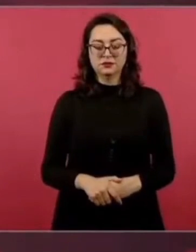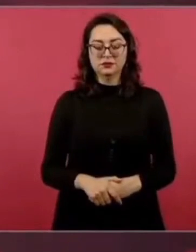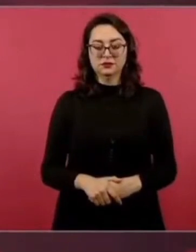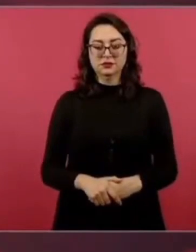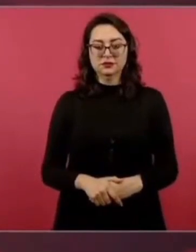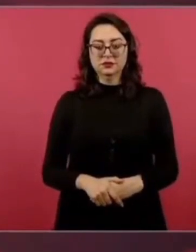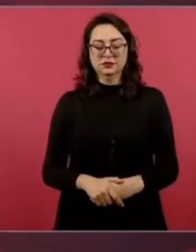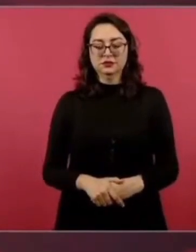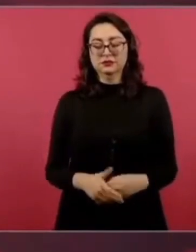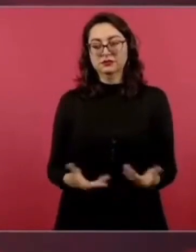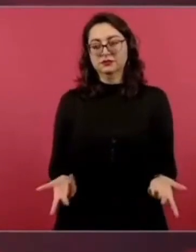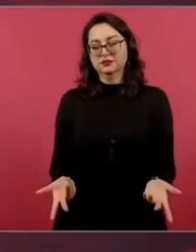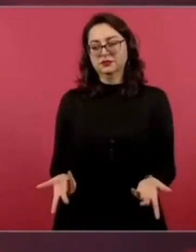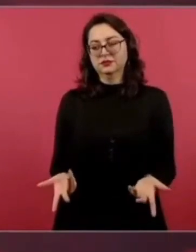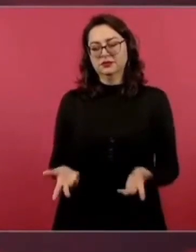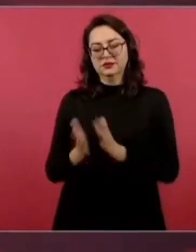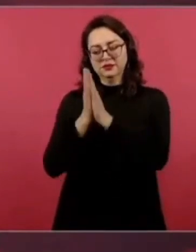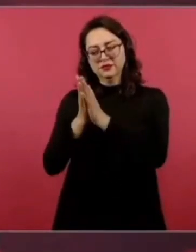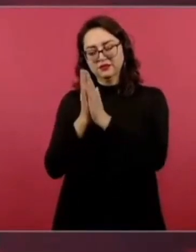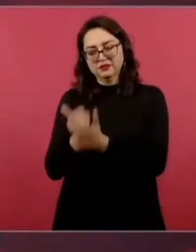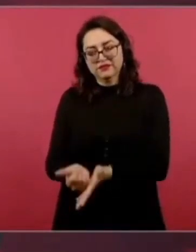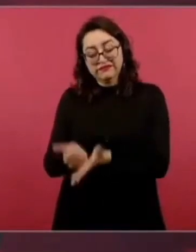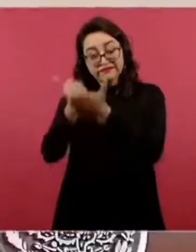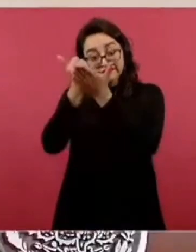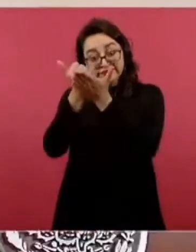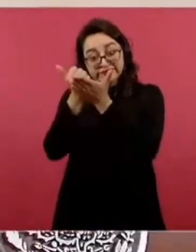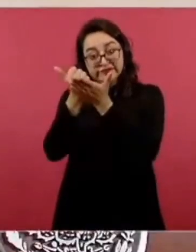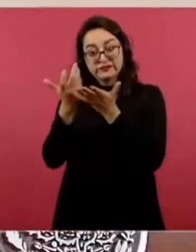que él ayude en esto